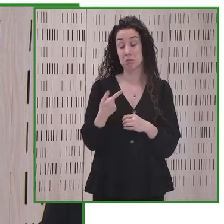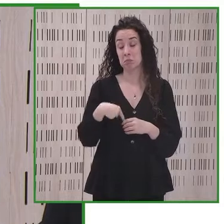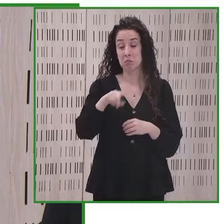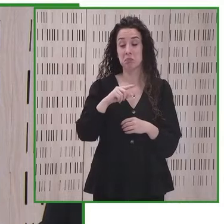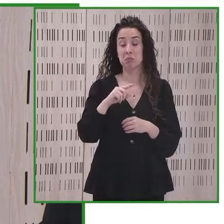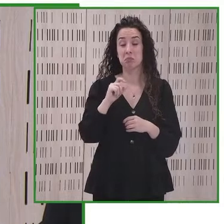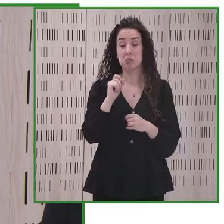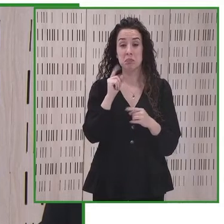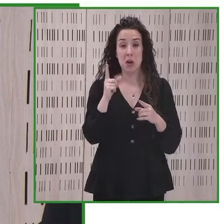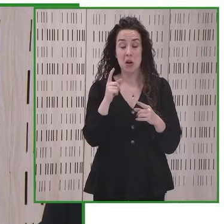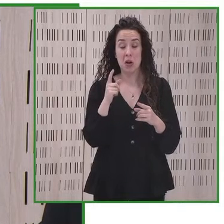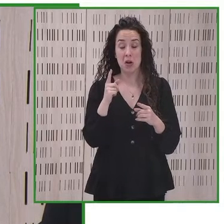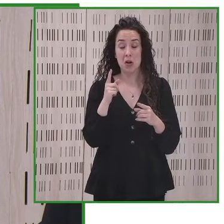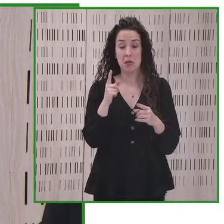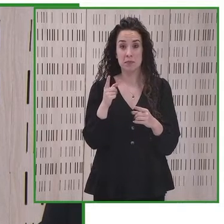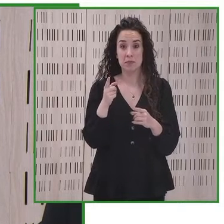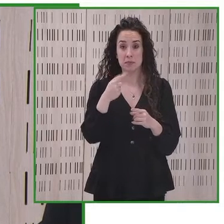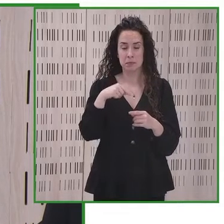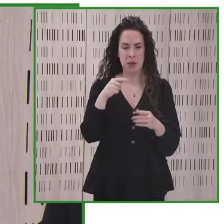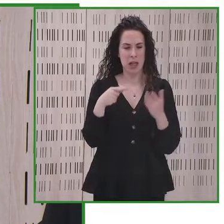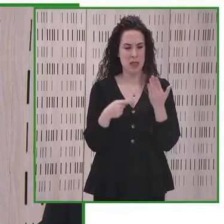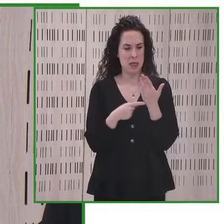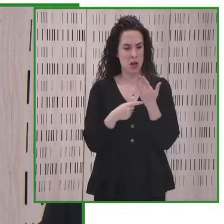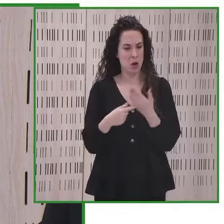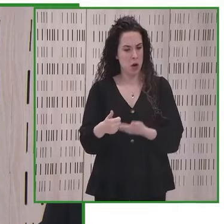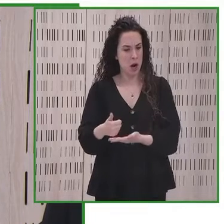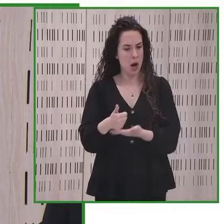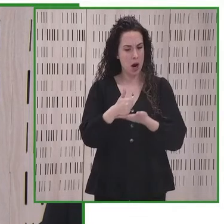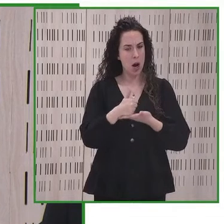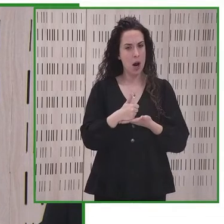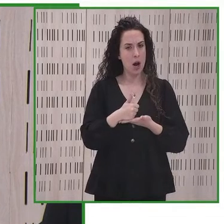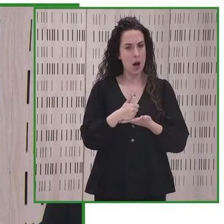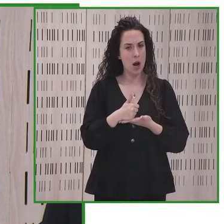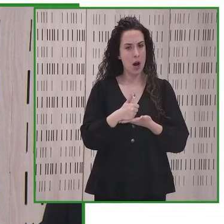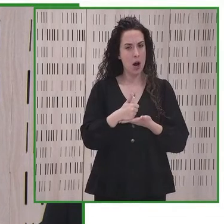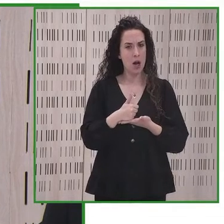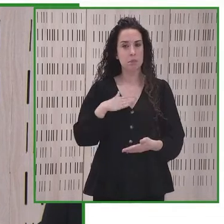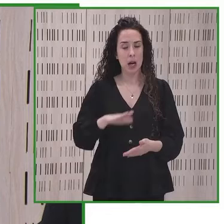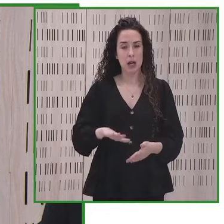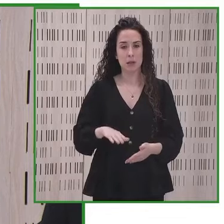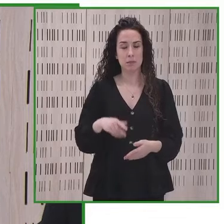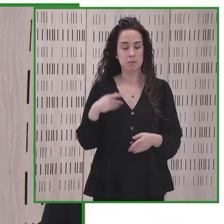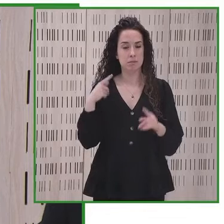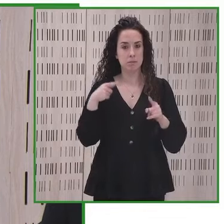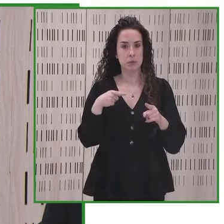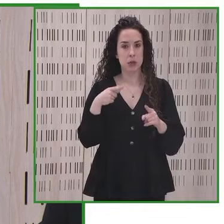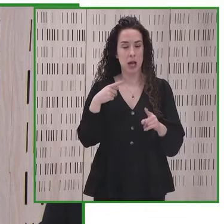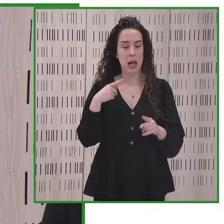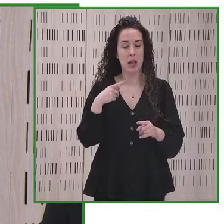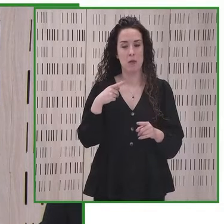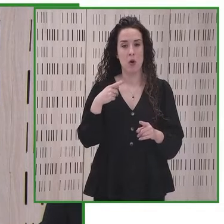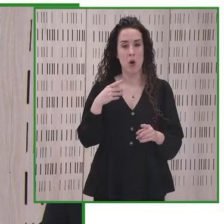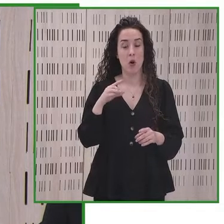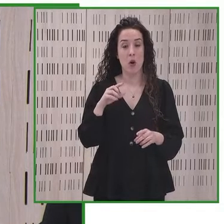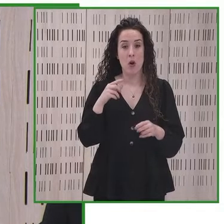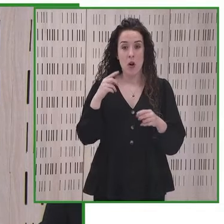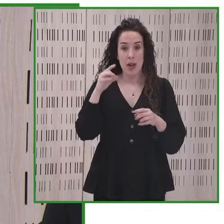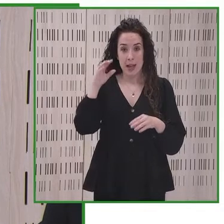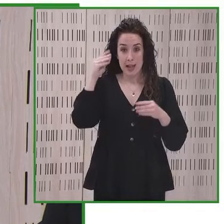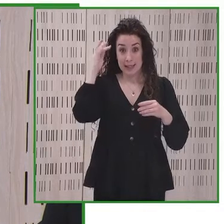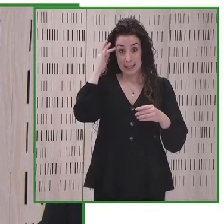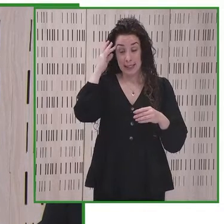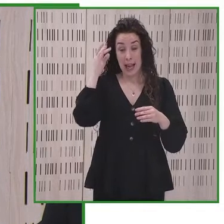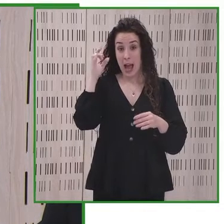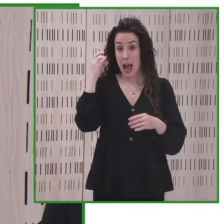mejor evidencia sobre el impacto de la tecnología de apoyo basada en inteligencia artificial para que se